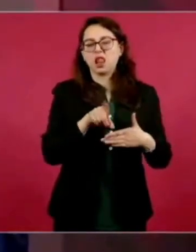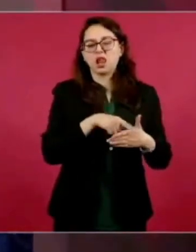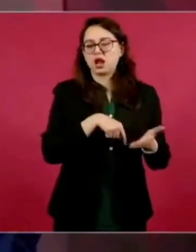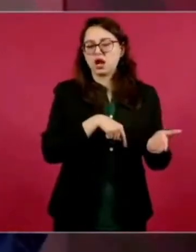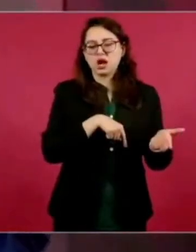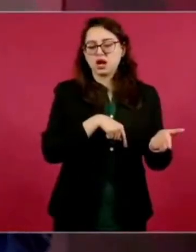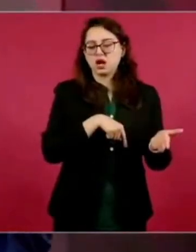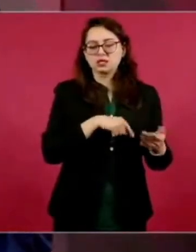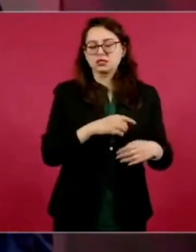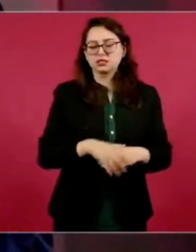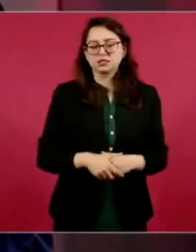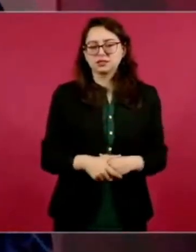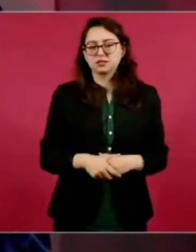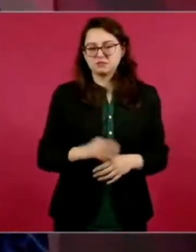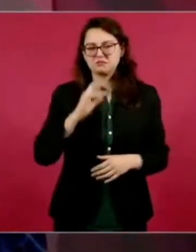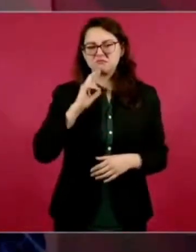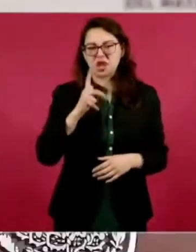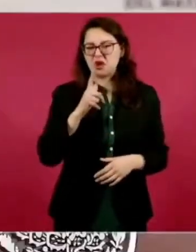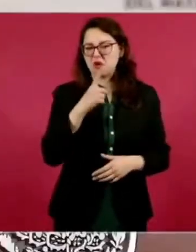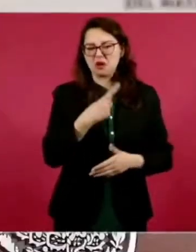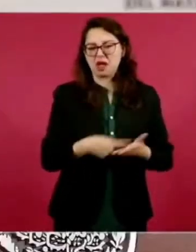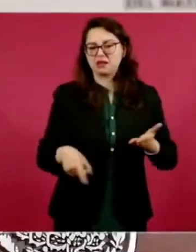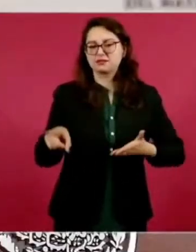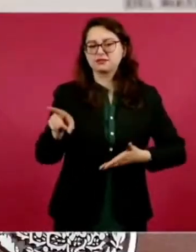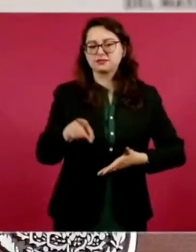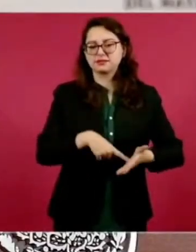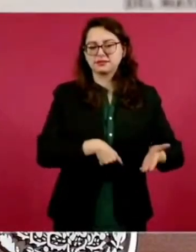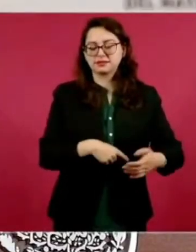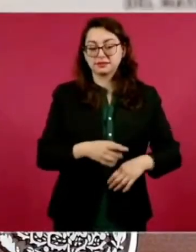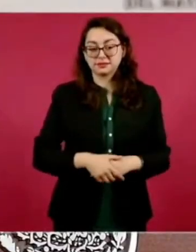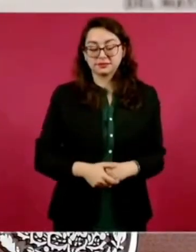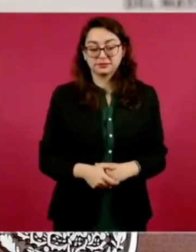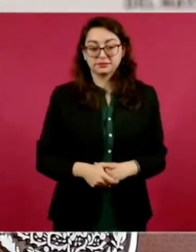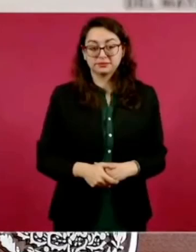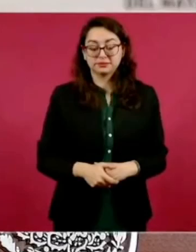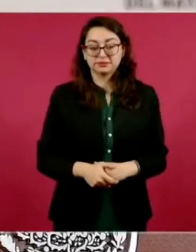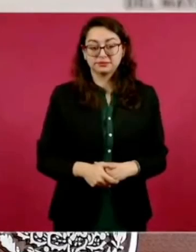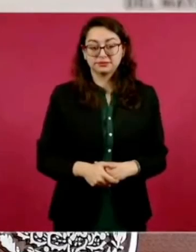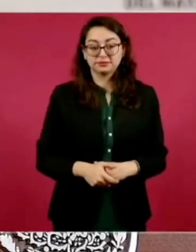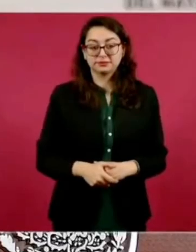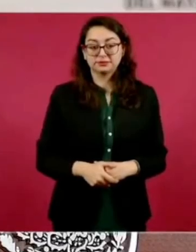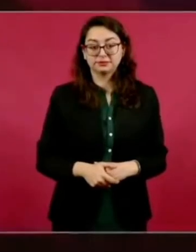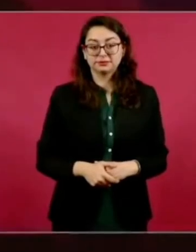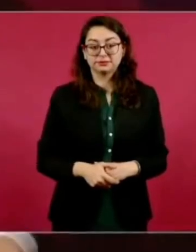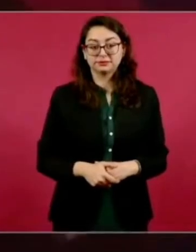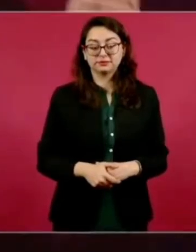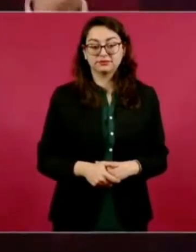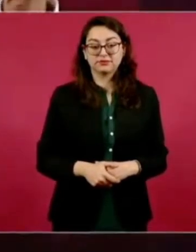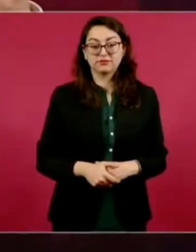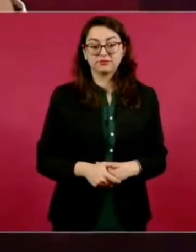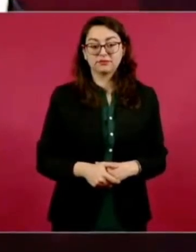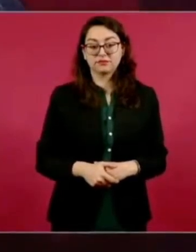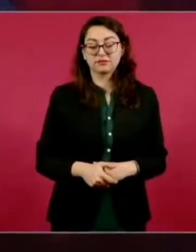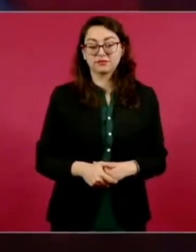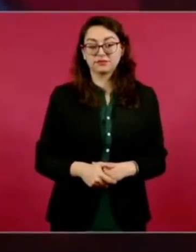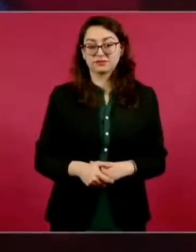dejando